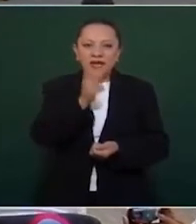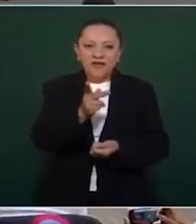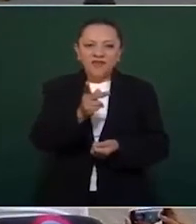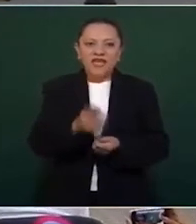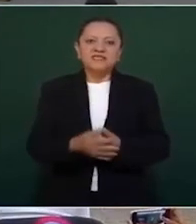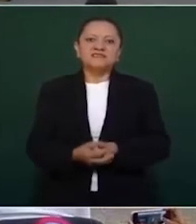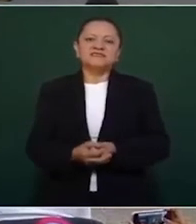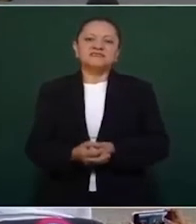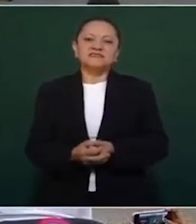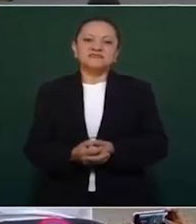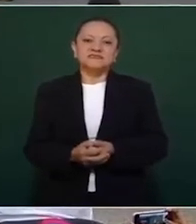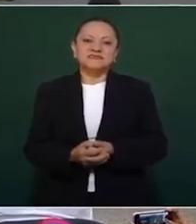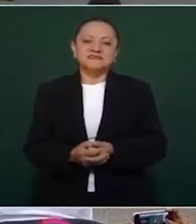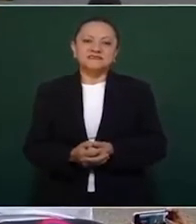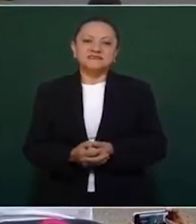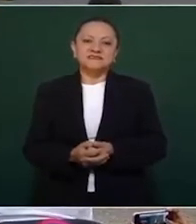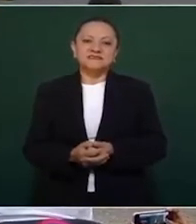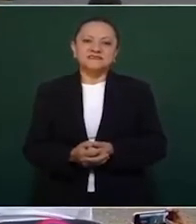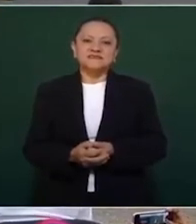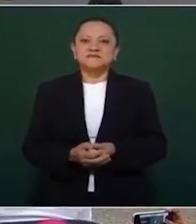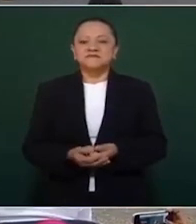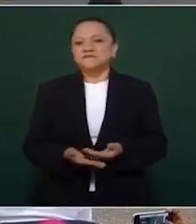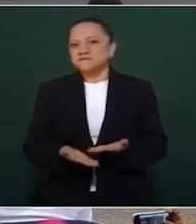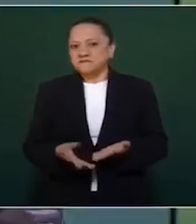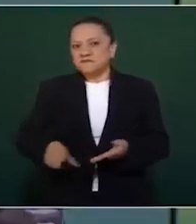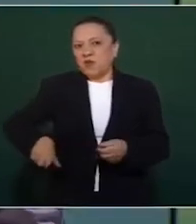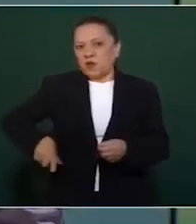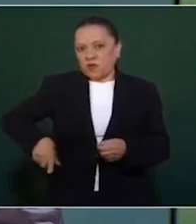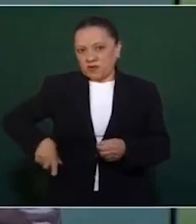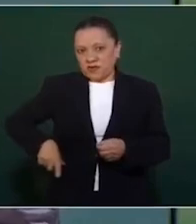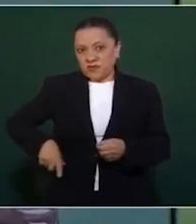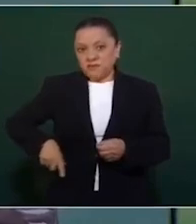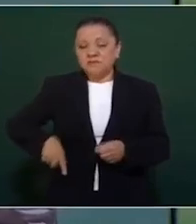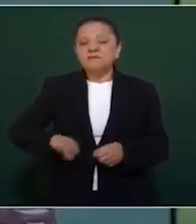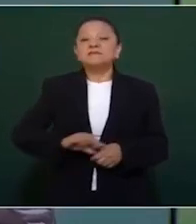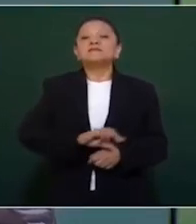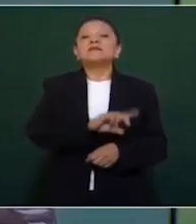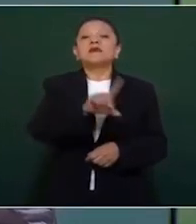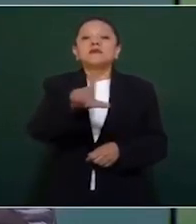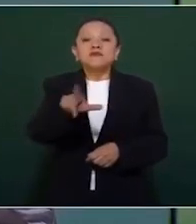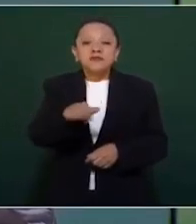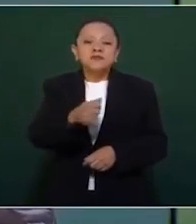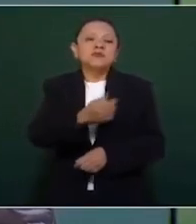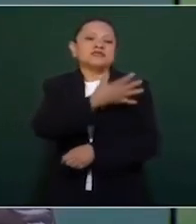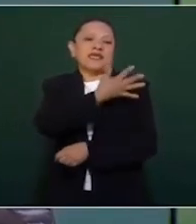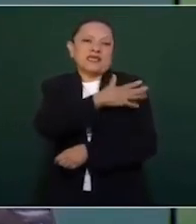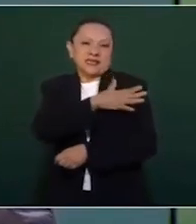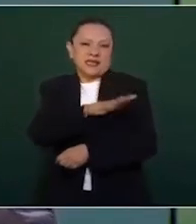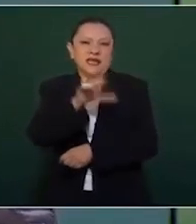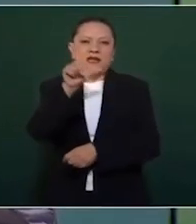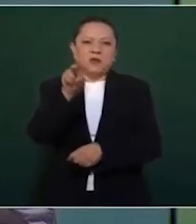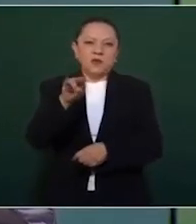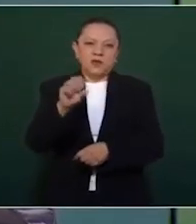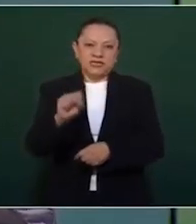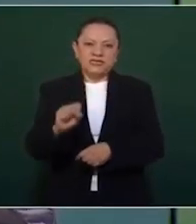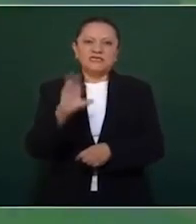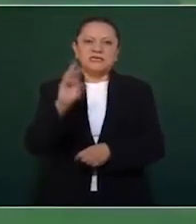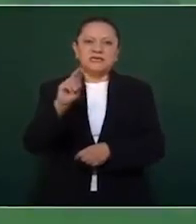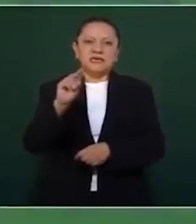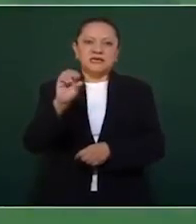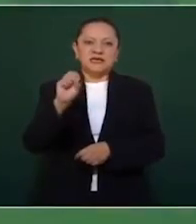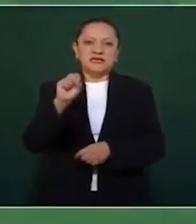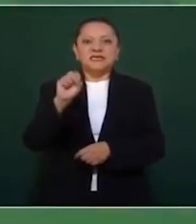gobernador y luego el general Luis Cresencio Sandoval González va a informar sobre